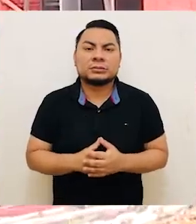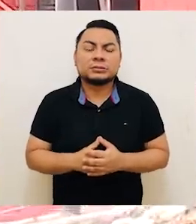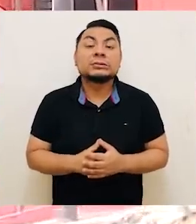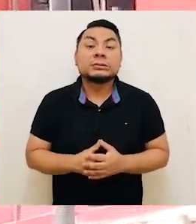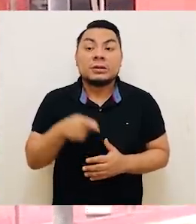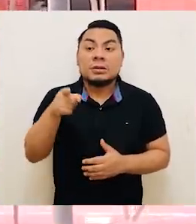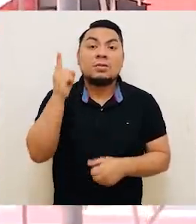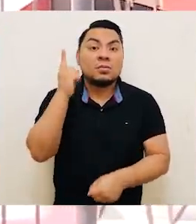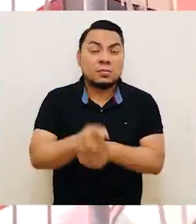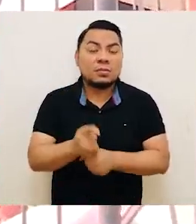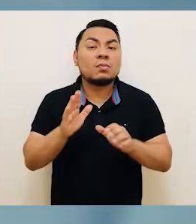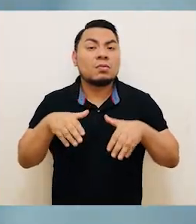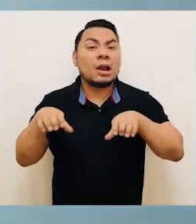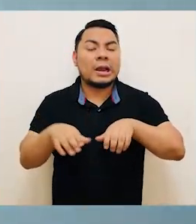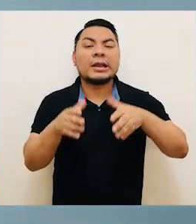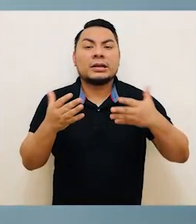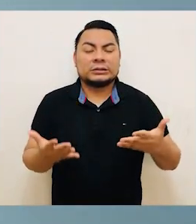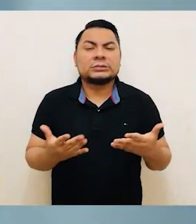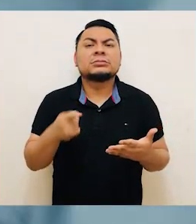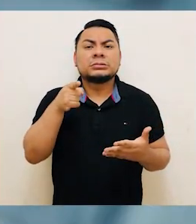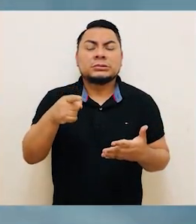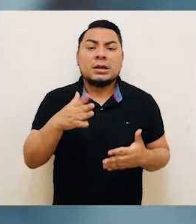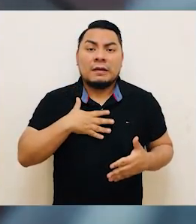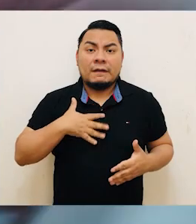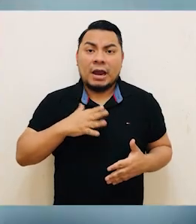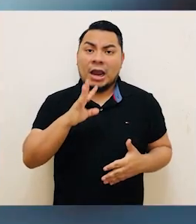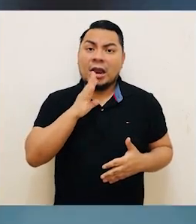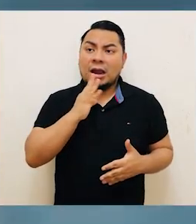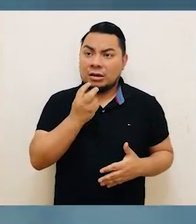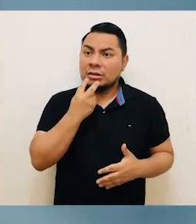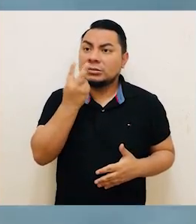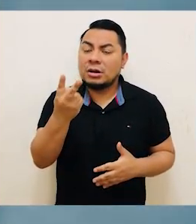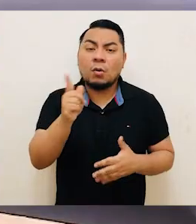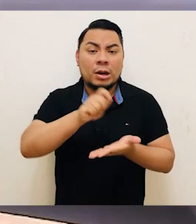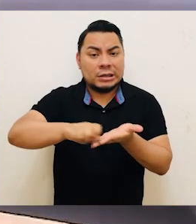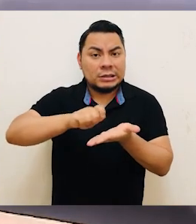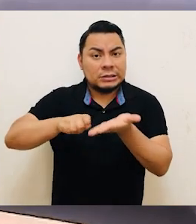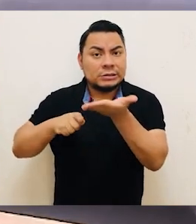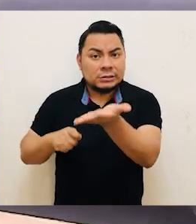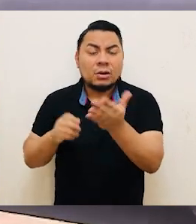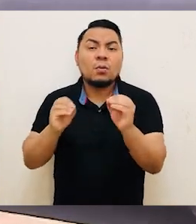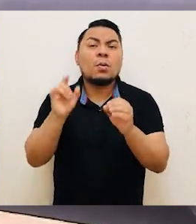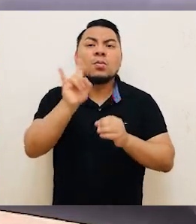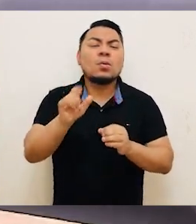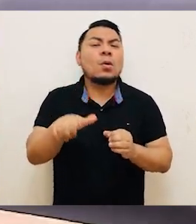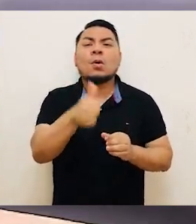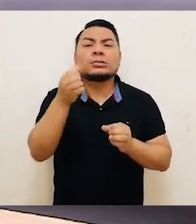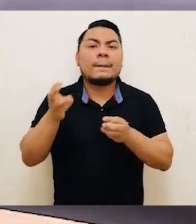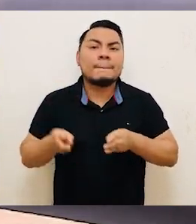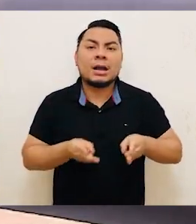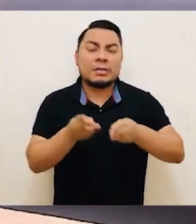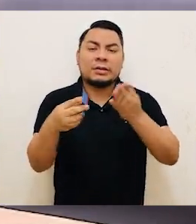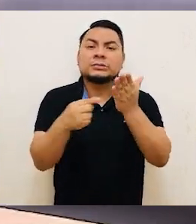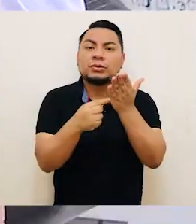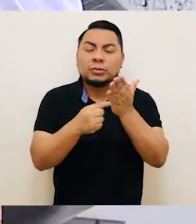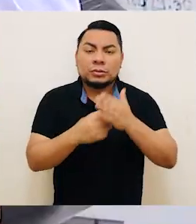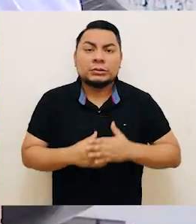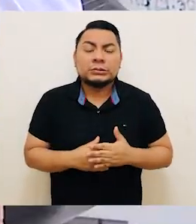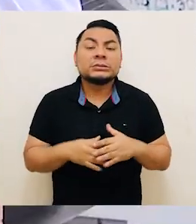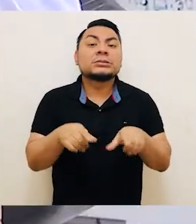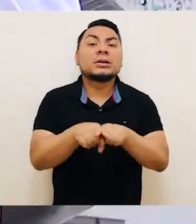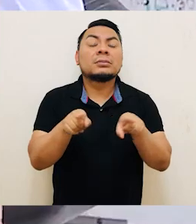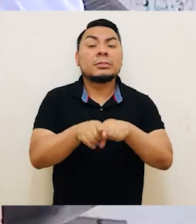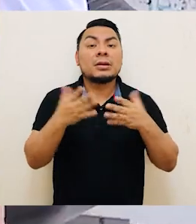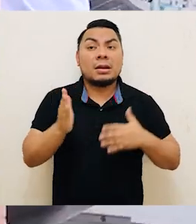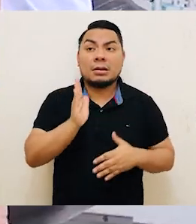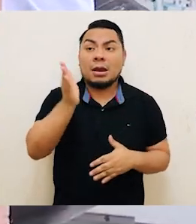verbal, escrita o utilizando cualquier otro medio tecnológico. También ante la Policía Nacional del Perú o ante